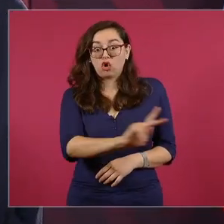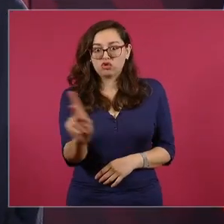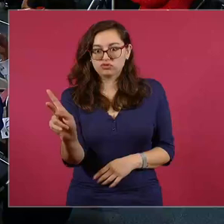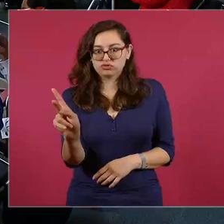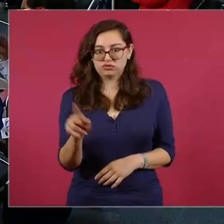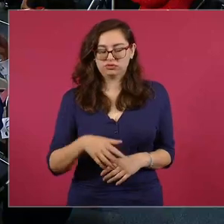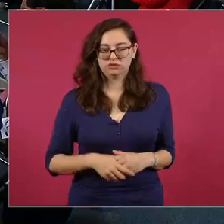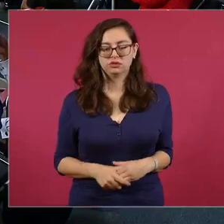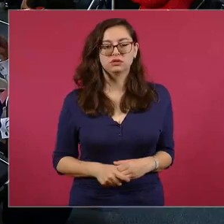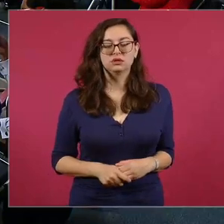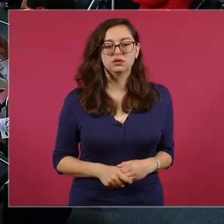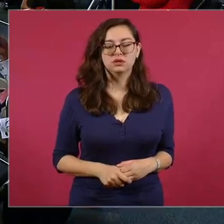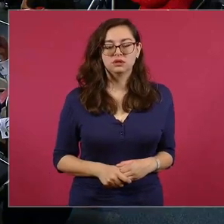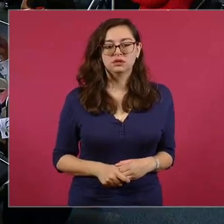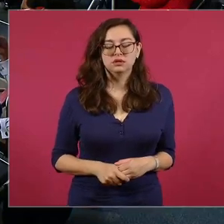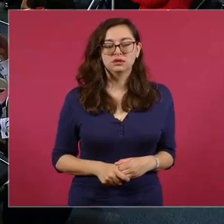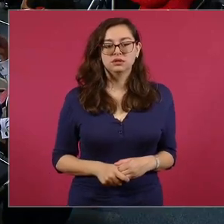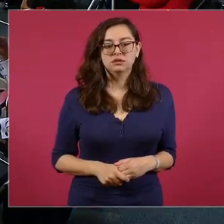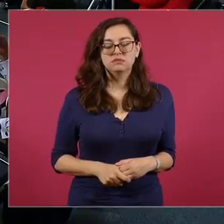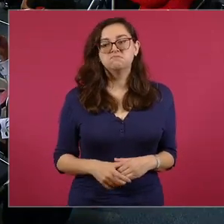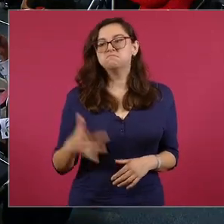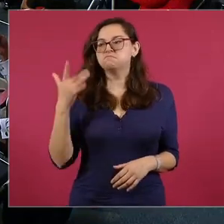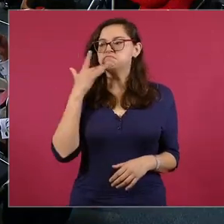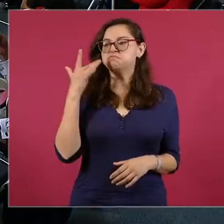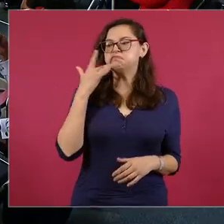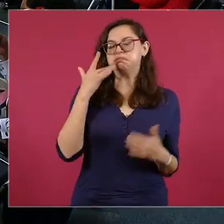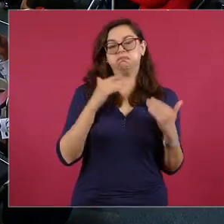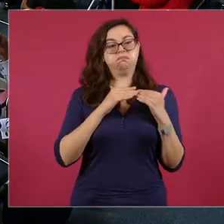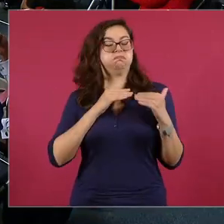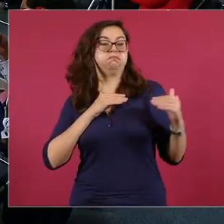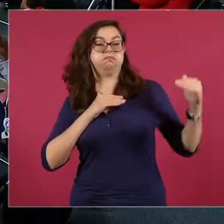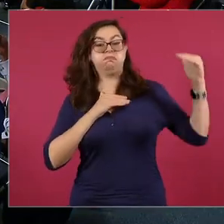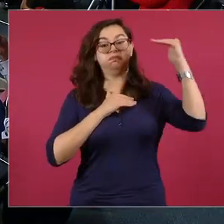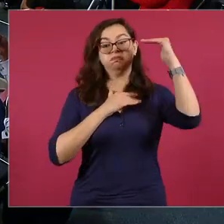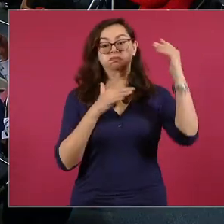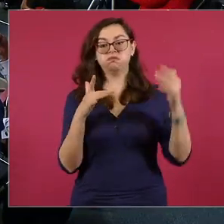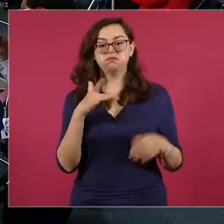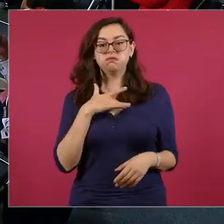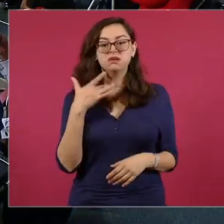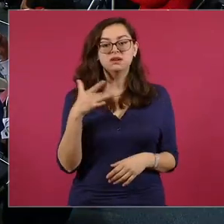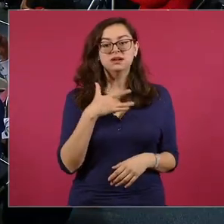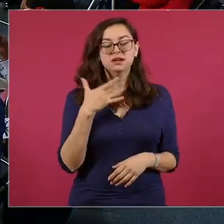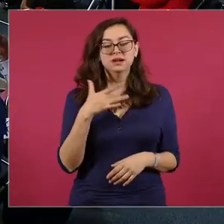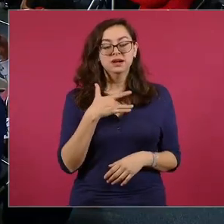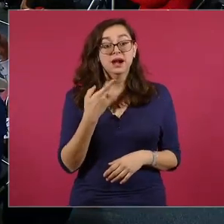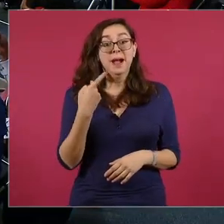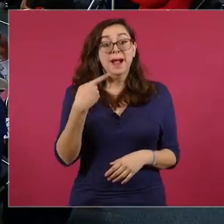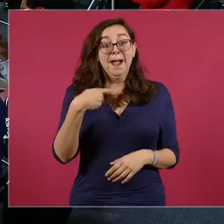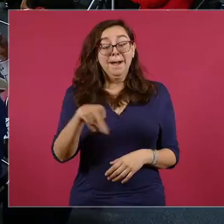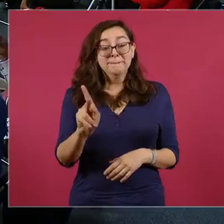y también clasistas pero de entrada